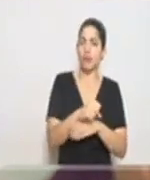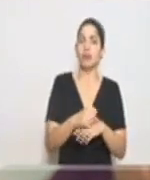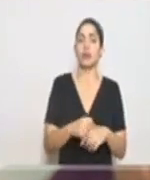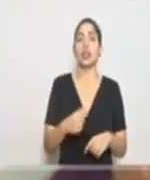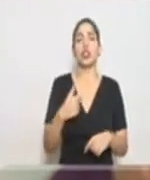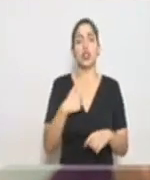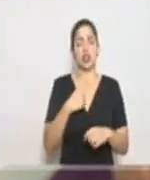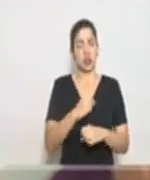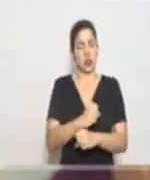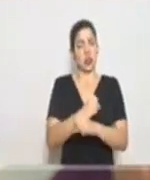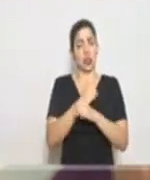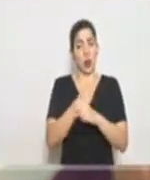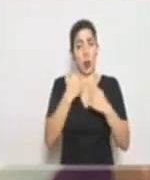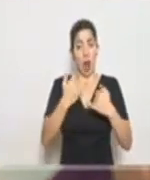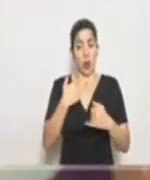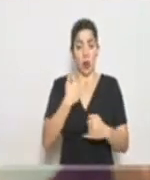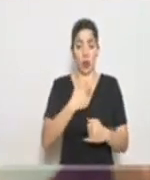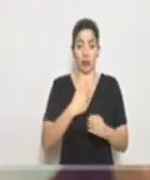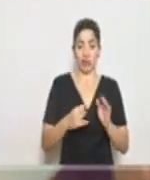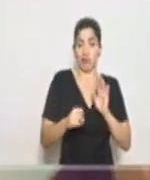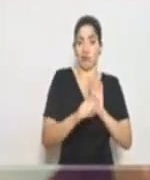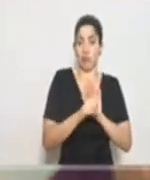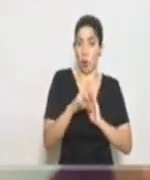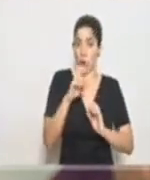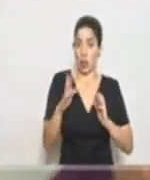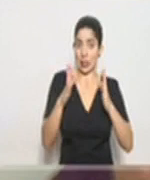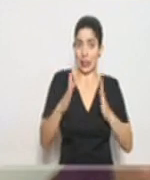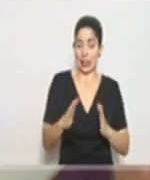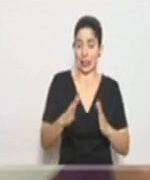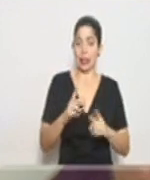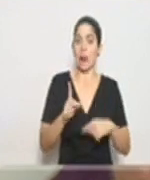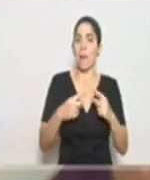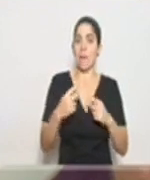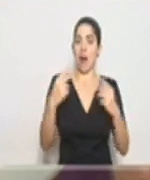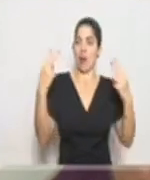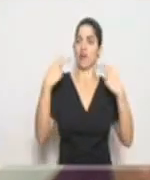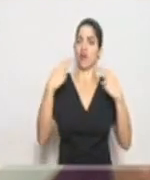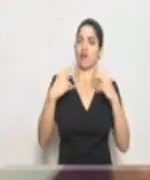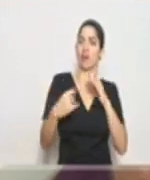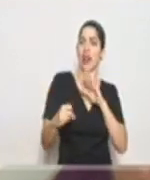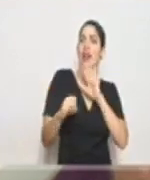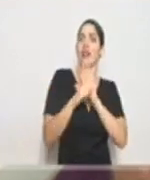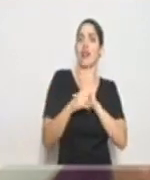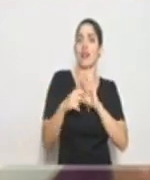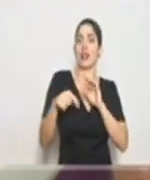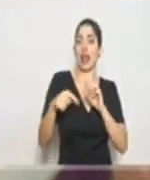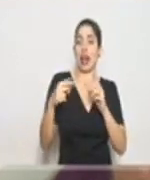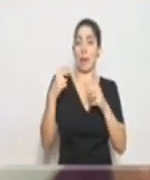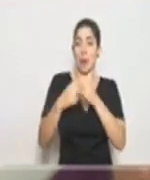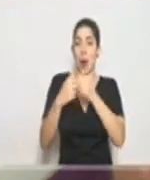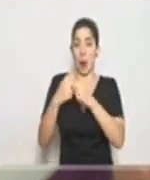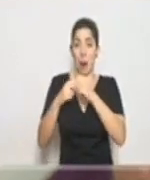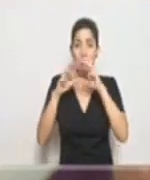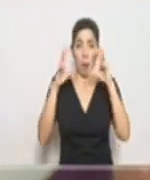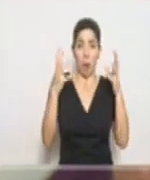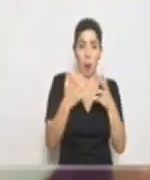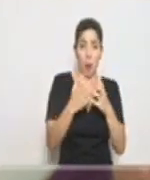que eso que nos distingue como costarricenses nos va a identificar en medio de esta crisis del COVID-19.